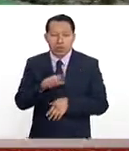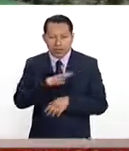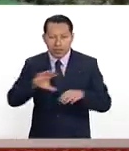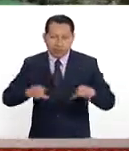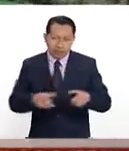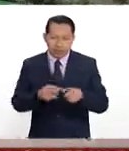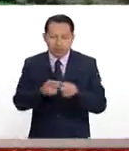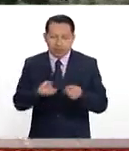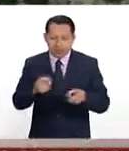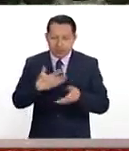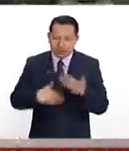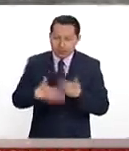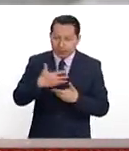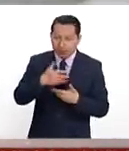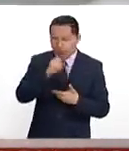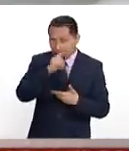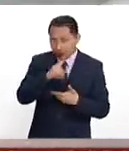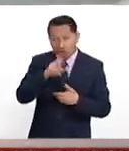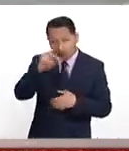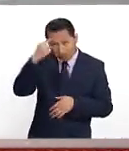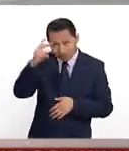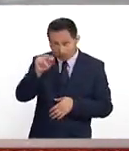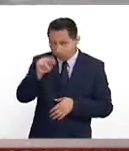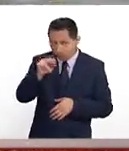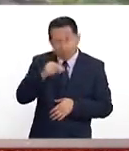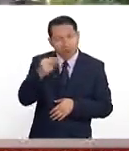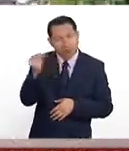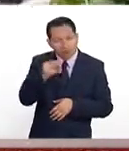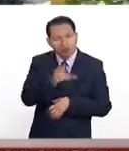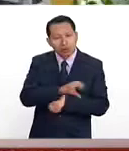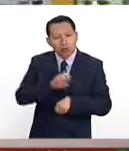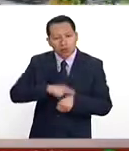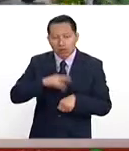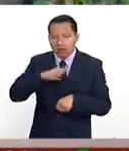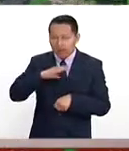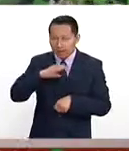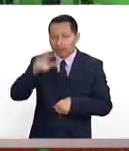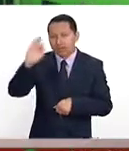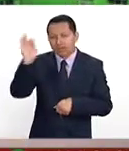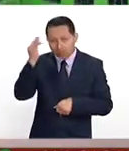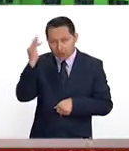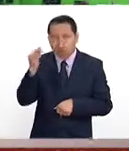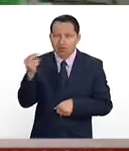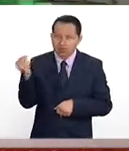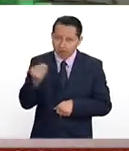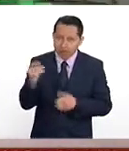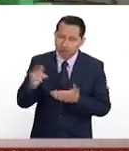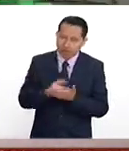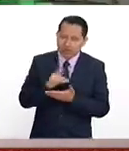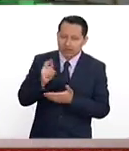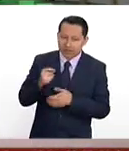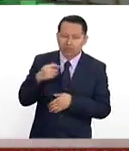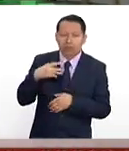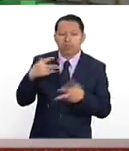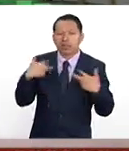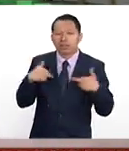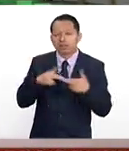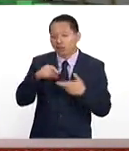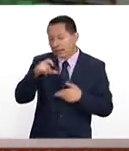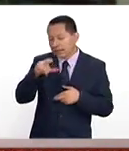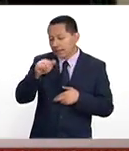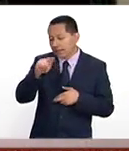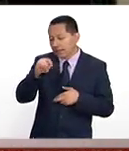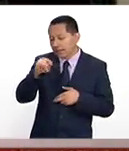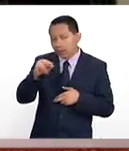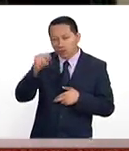comunitario. No es fácil, necesitamos mucho la coordinación de la federación, en este caso del maestro Quintero Quintero, que es